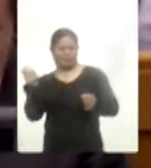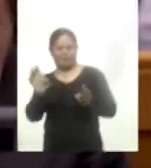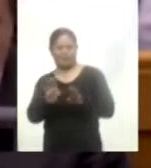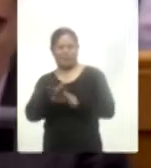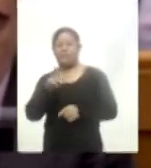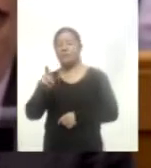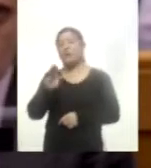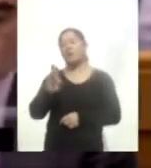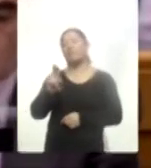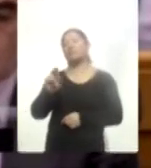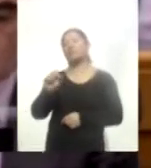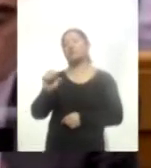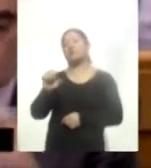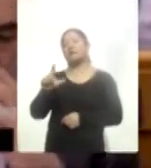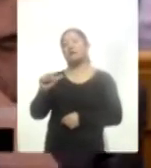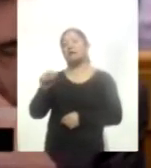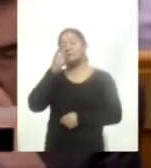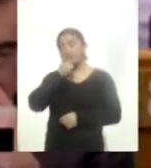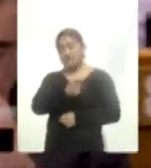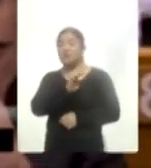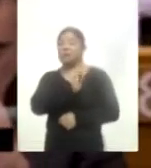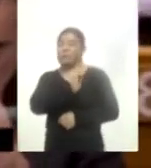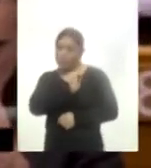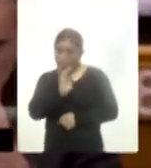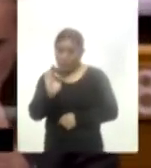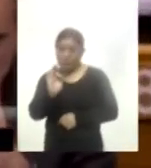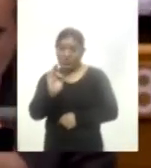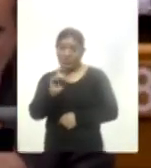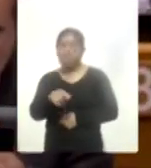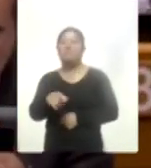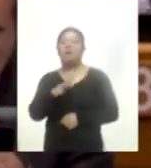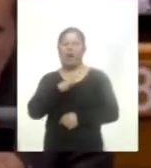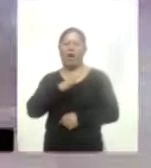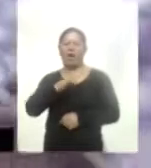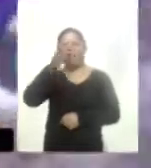Bruselas ha advertido que podría frustrar cualquier posibilidad de un acuerdo comercial.